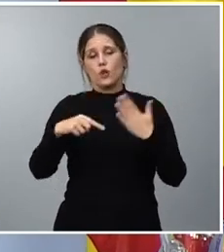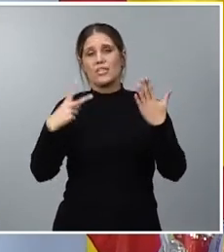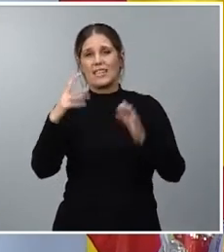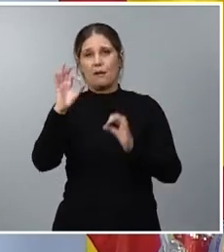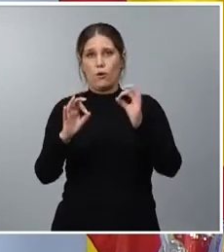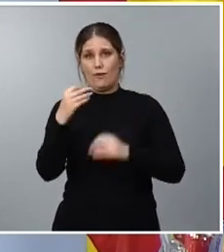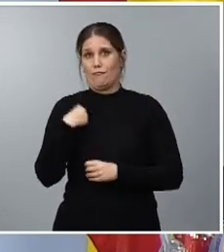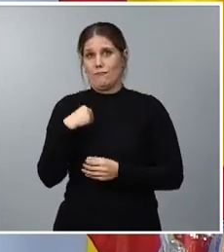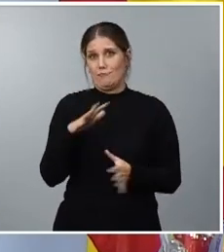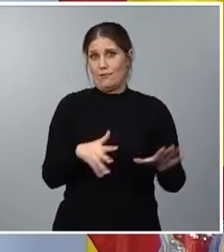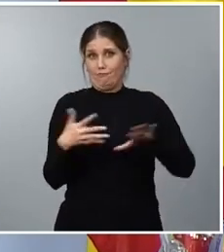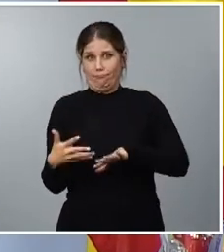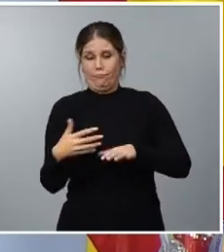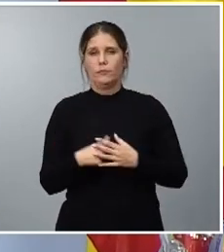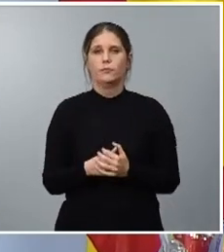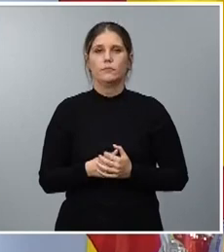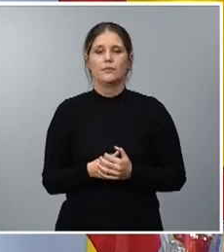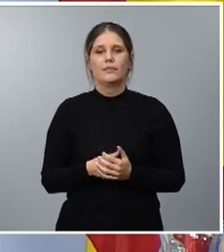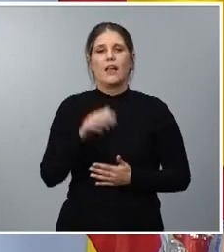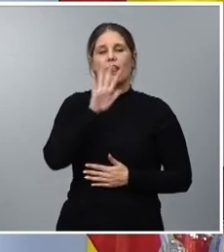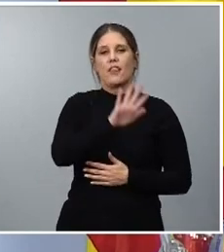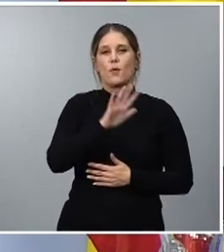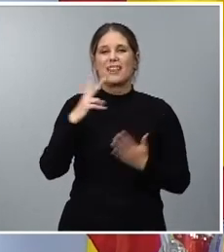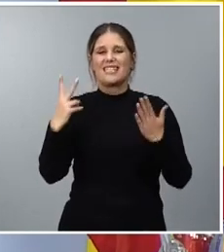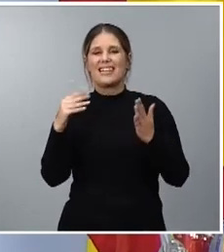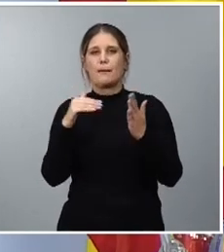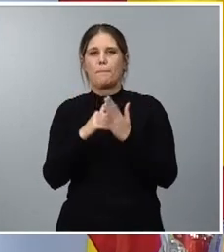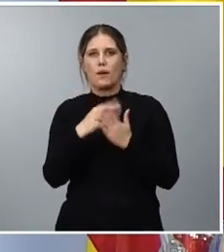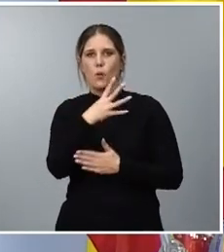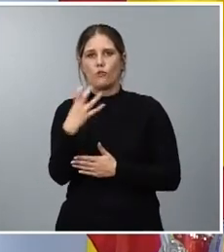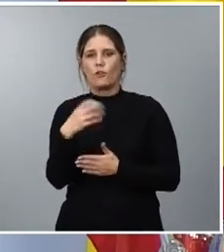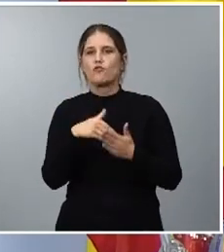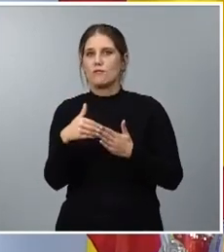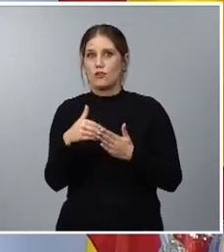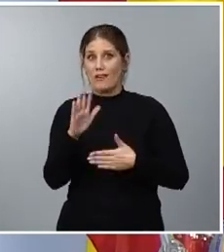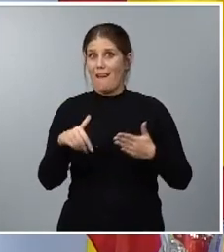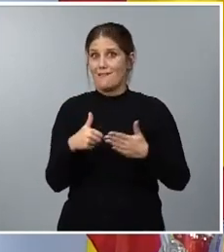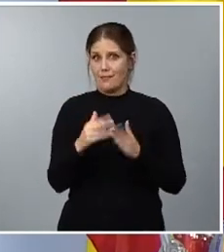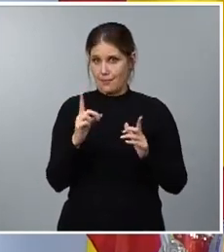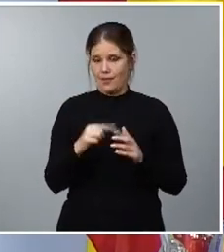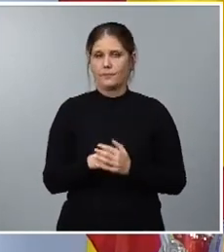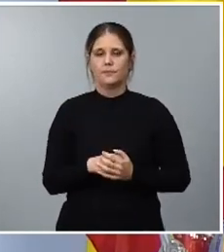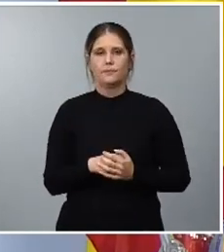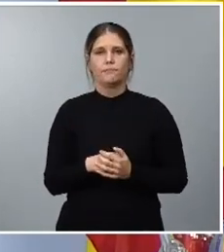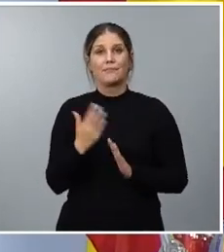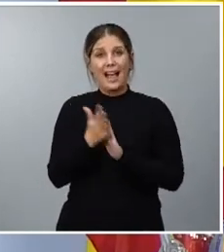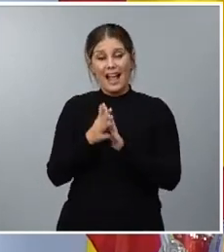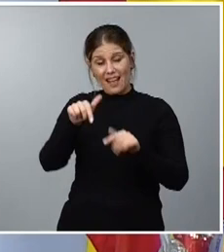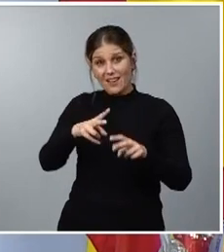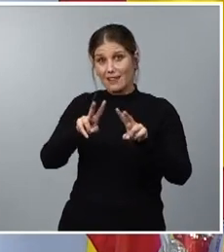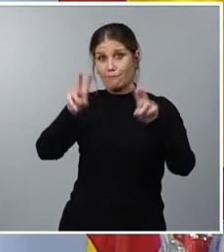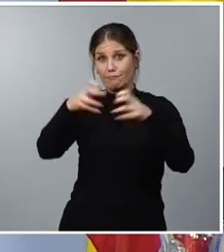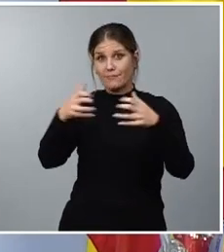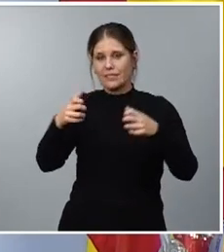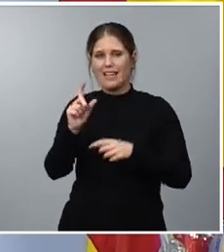actuaciones hasta 57.400 millones otra vez estamos hablando en este epígrafe de una